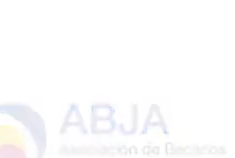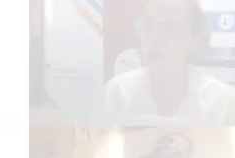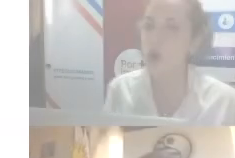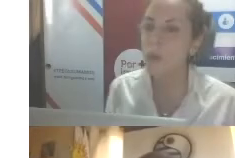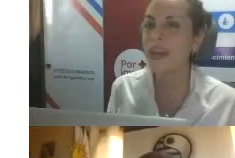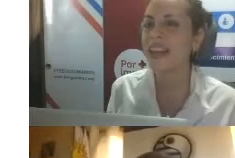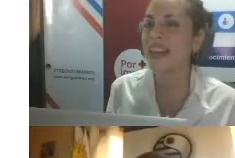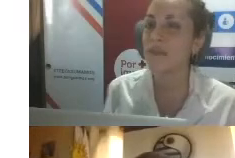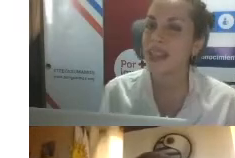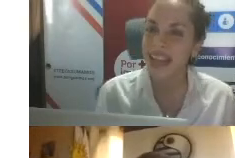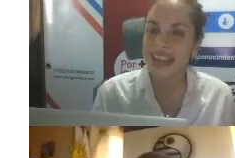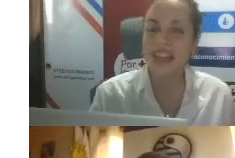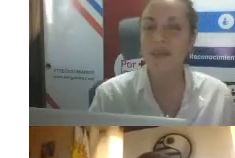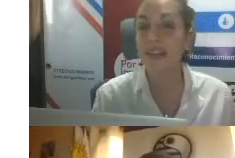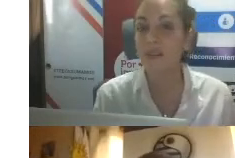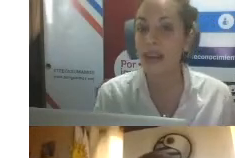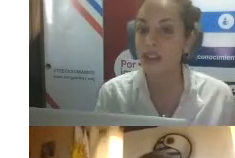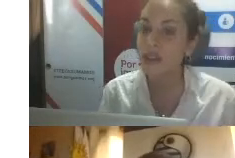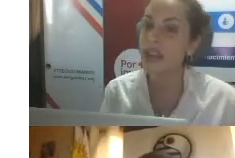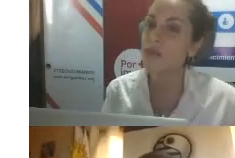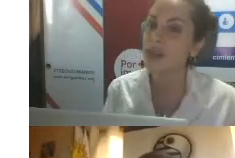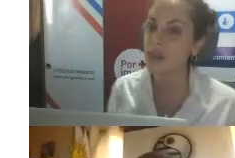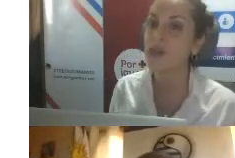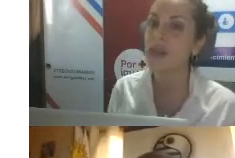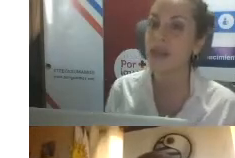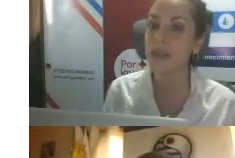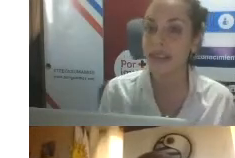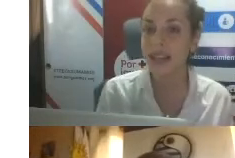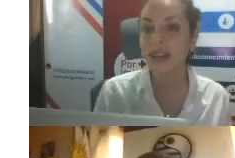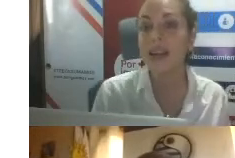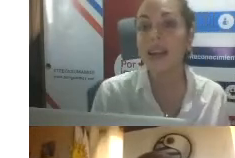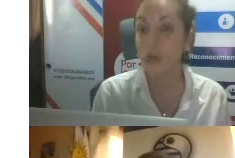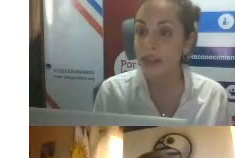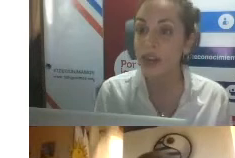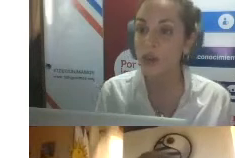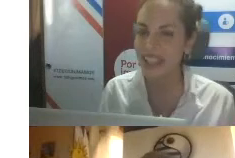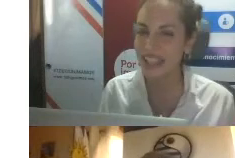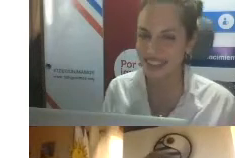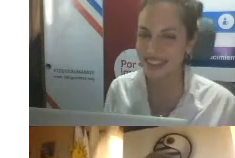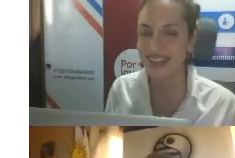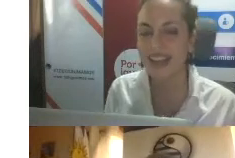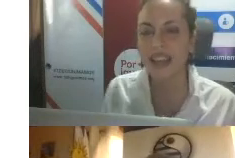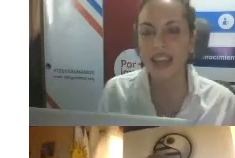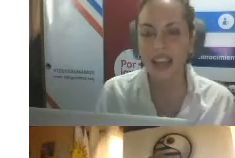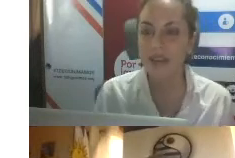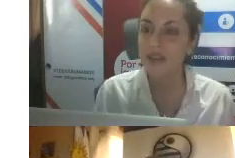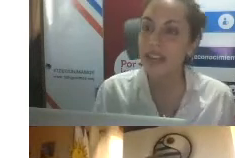¿Cómo incrementar la participación de las personas con discapacidad en nuestras comunidades?